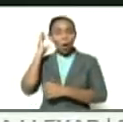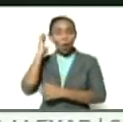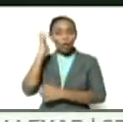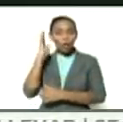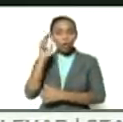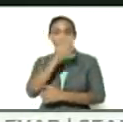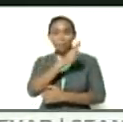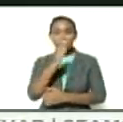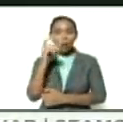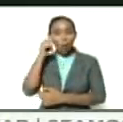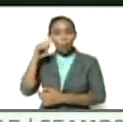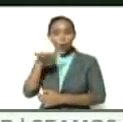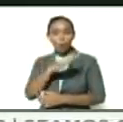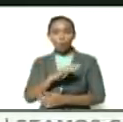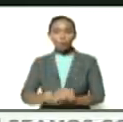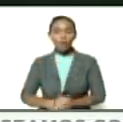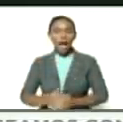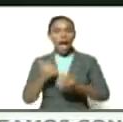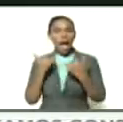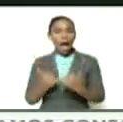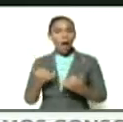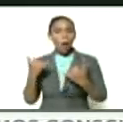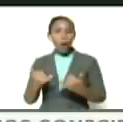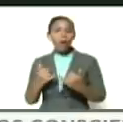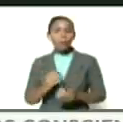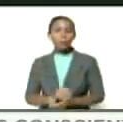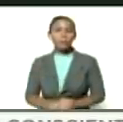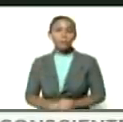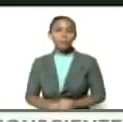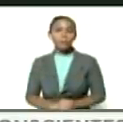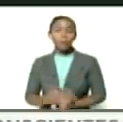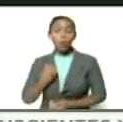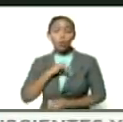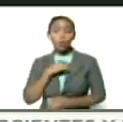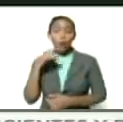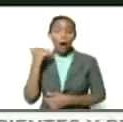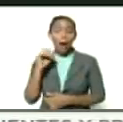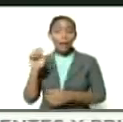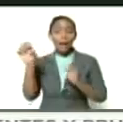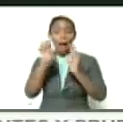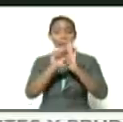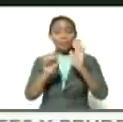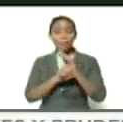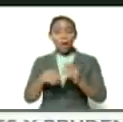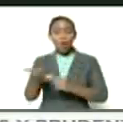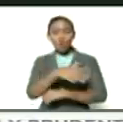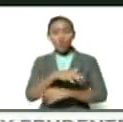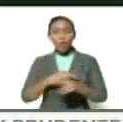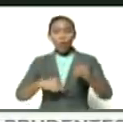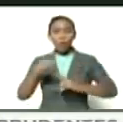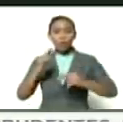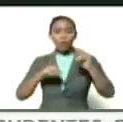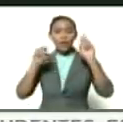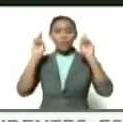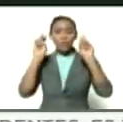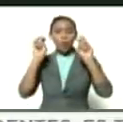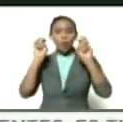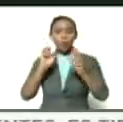Bicentenario del Pueblo ahora estamos en una etapa donde hay que construir lo nuevo